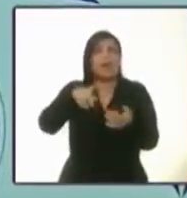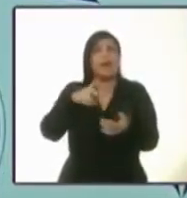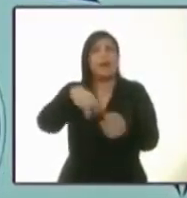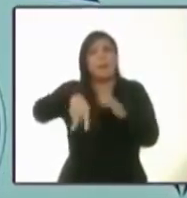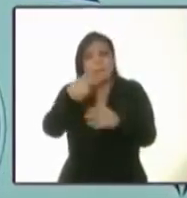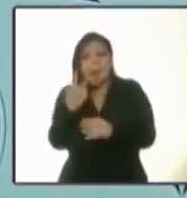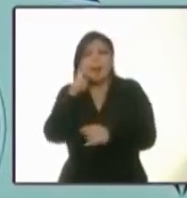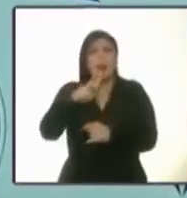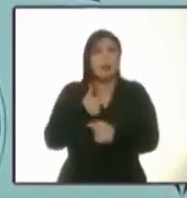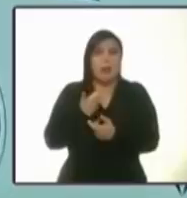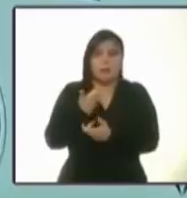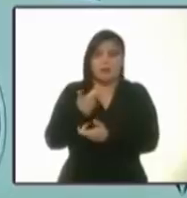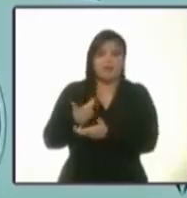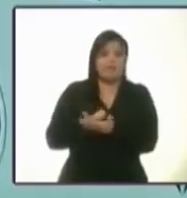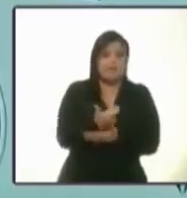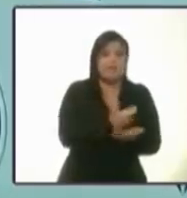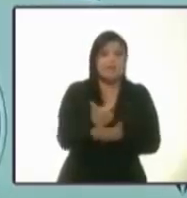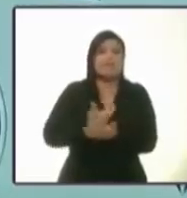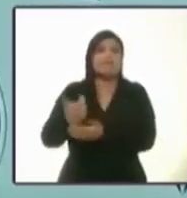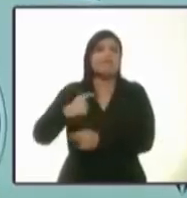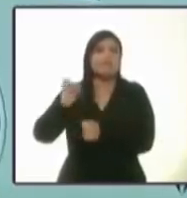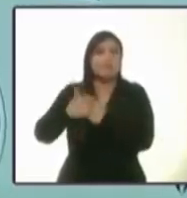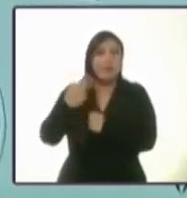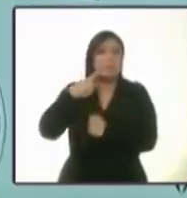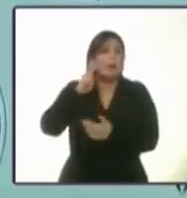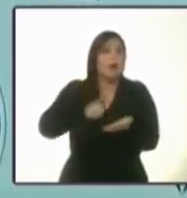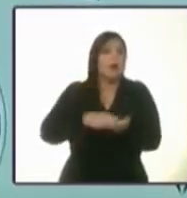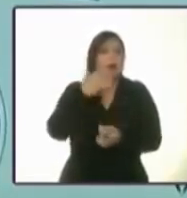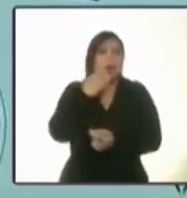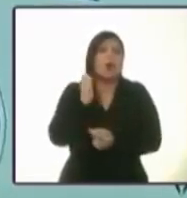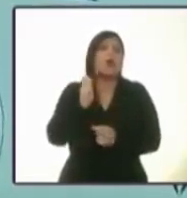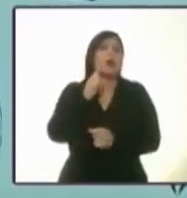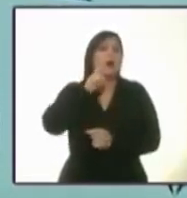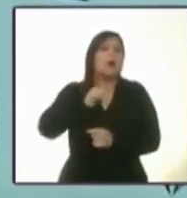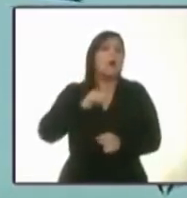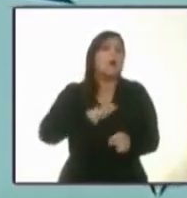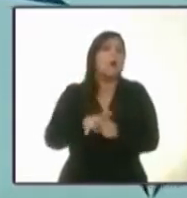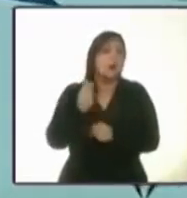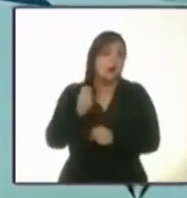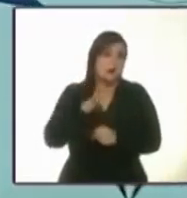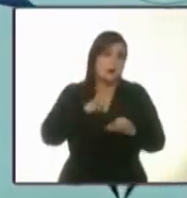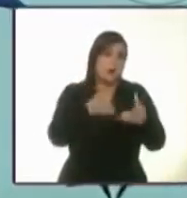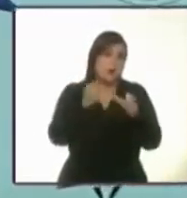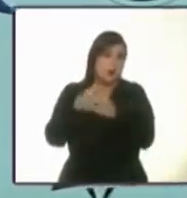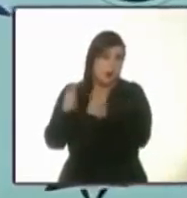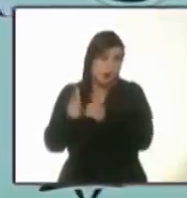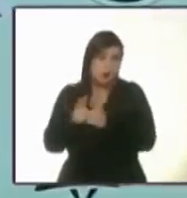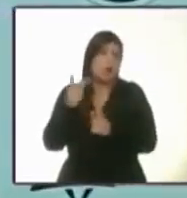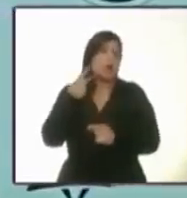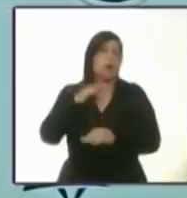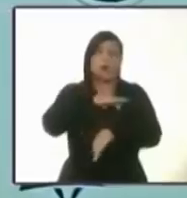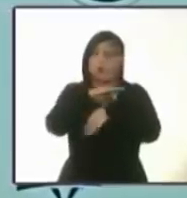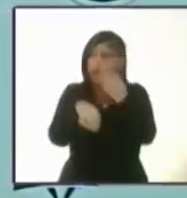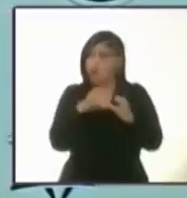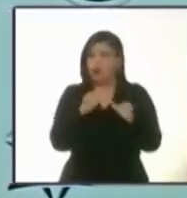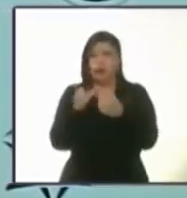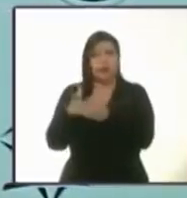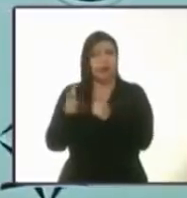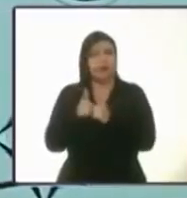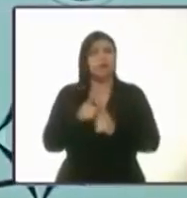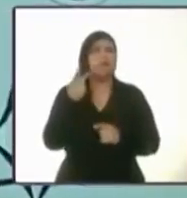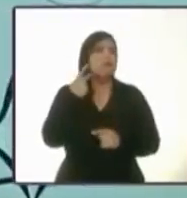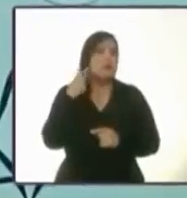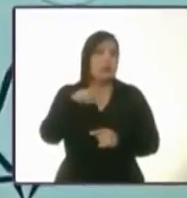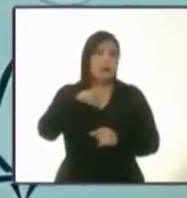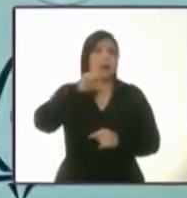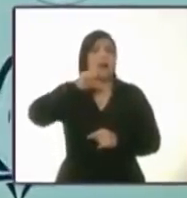cobran un recurso que ni siquiera se merecen, pero eso lo han provocado tan solo los partidos políticos. Todos los partidos políticos han